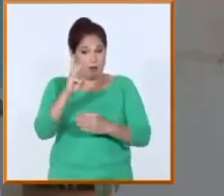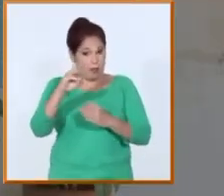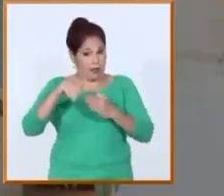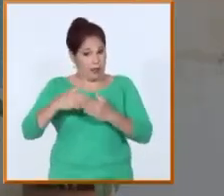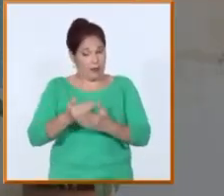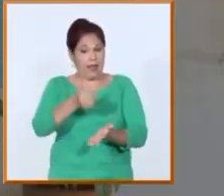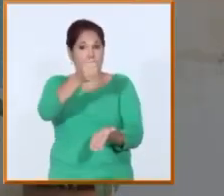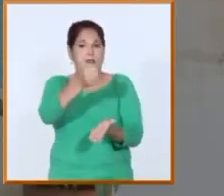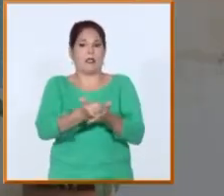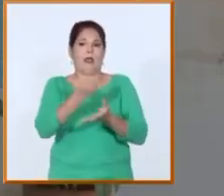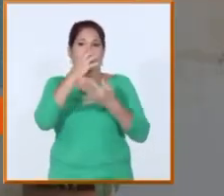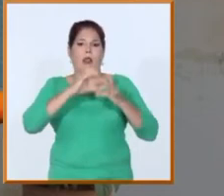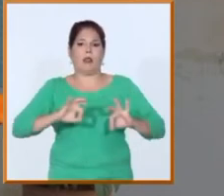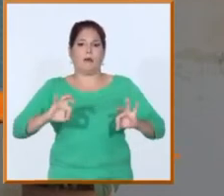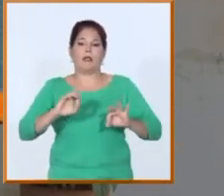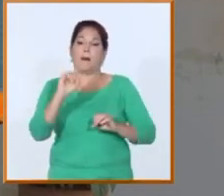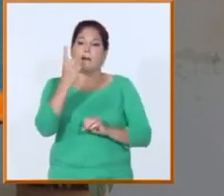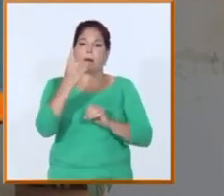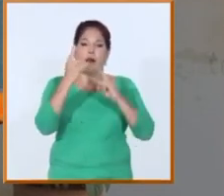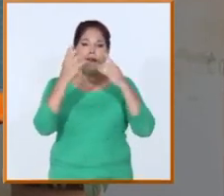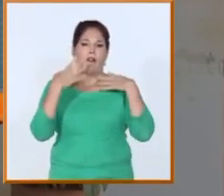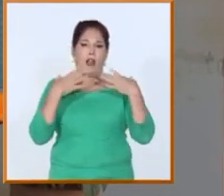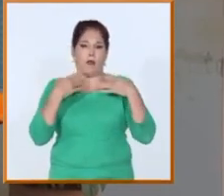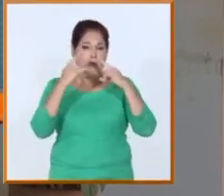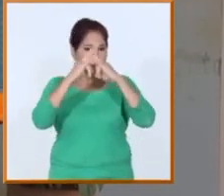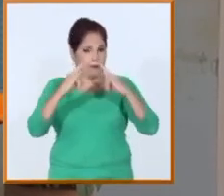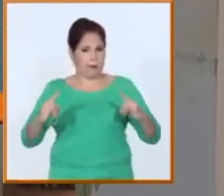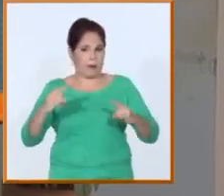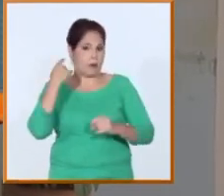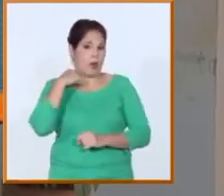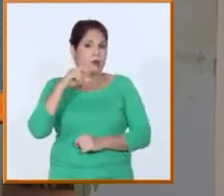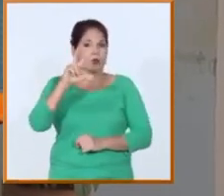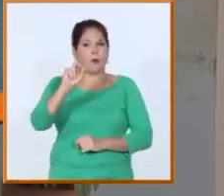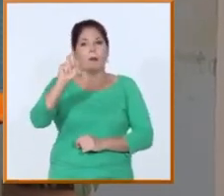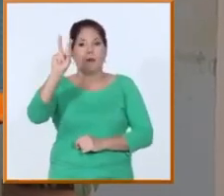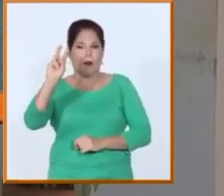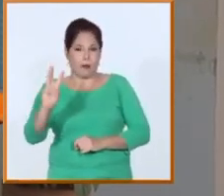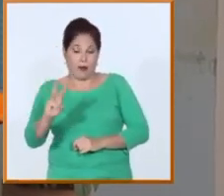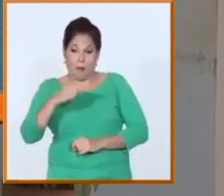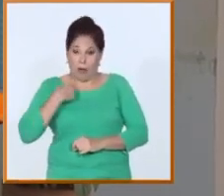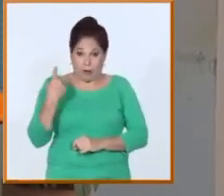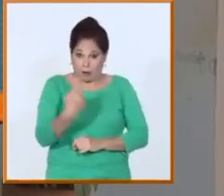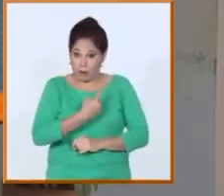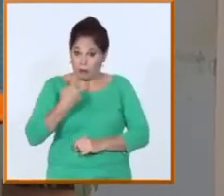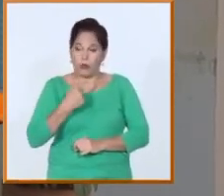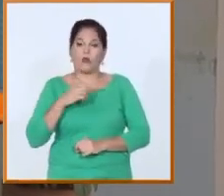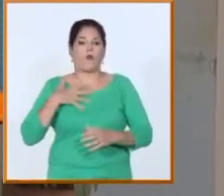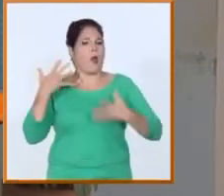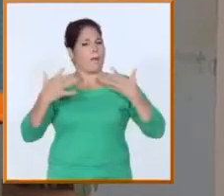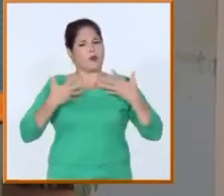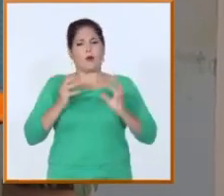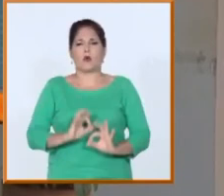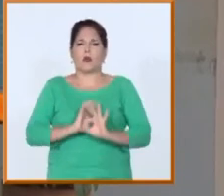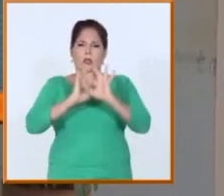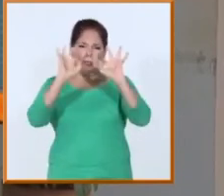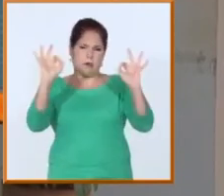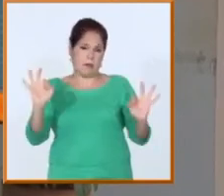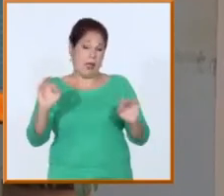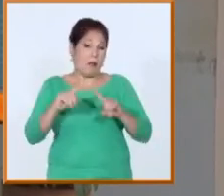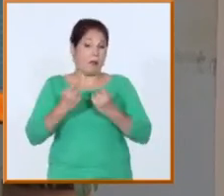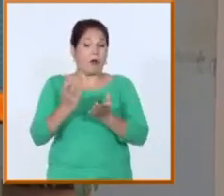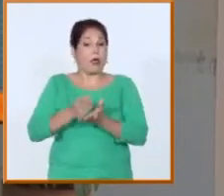de la primera edición de los campamentos de verano del año 2023 y para nosotros realmente fue una motivación especial acompañando a nuestros